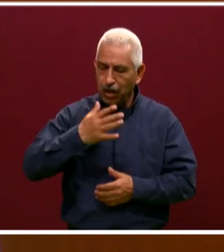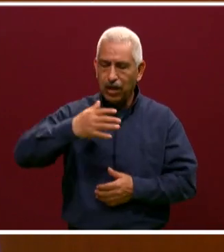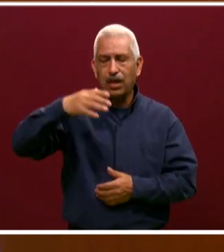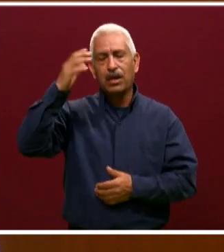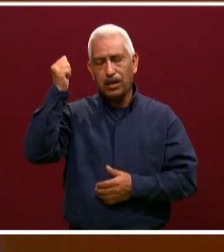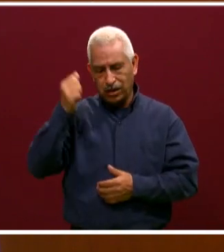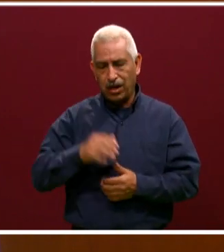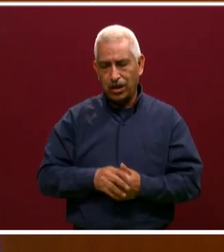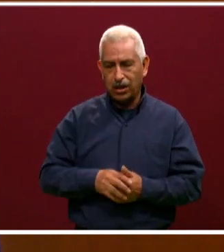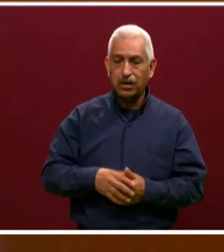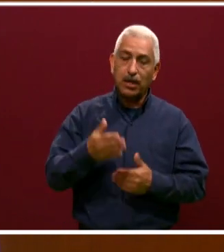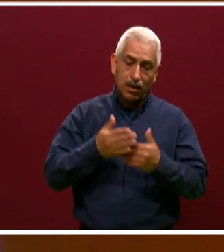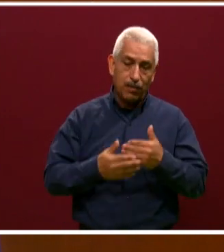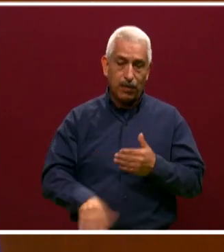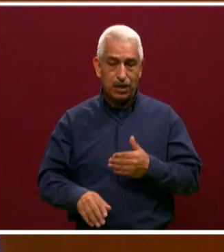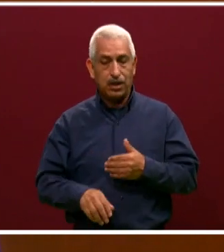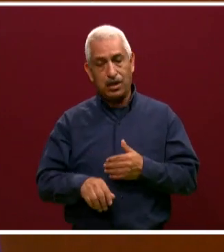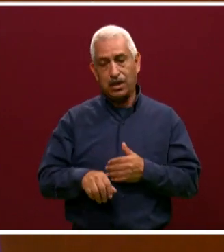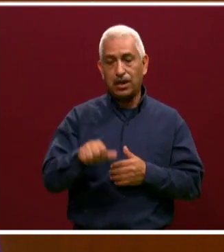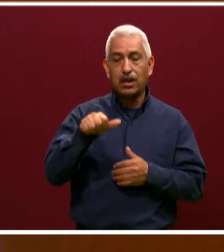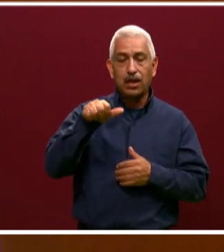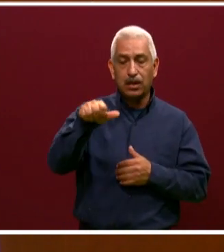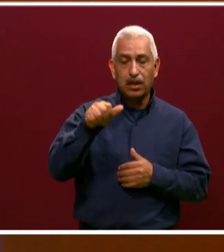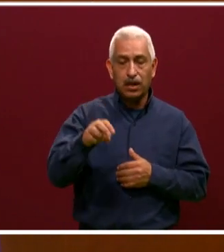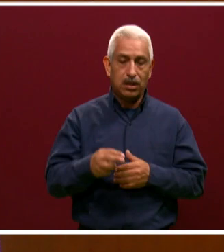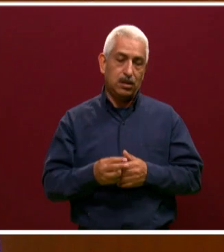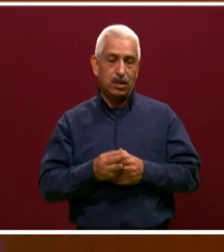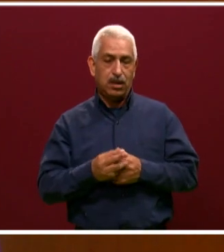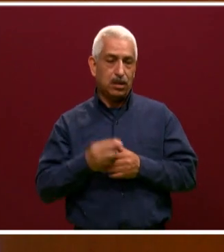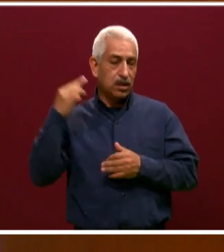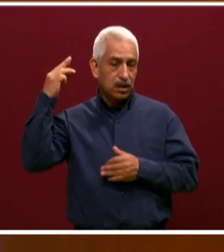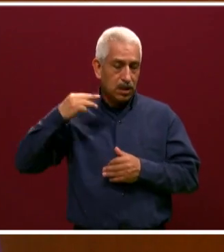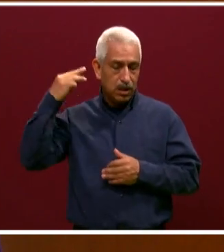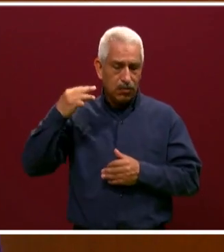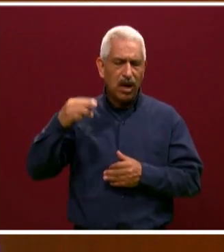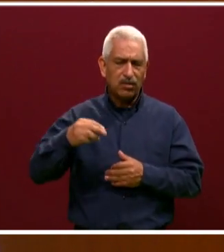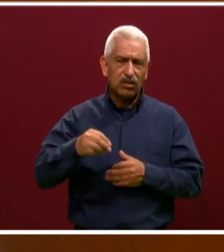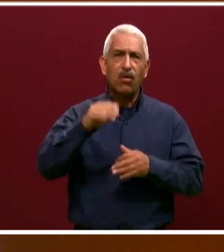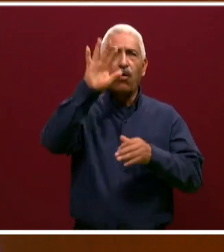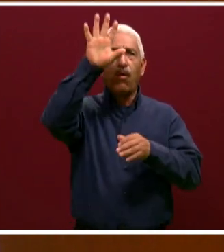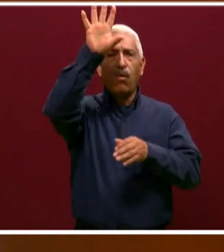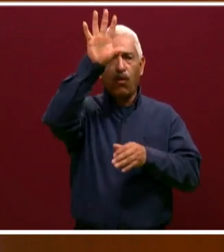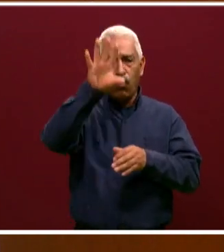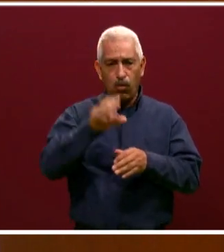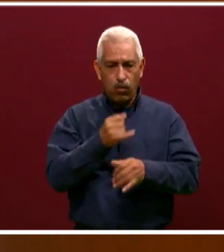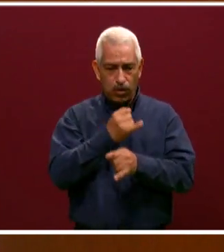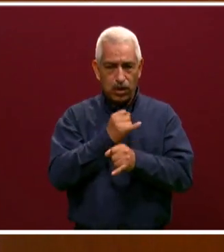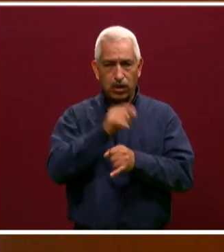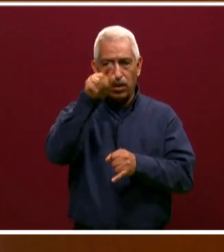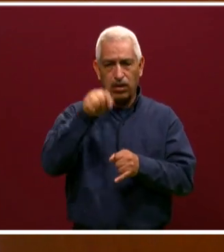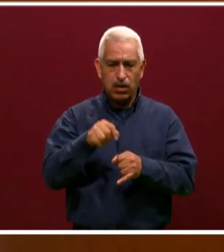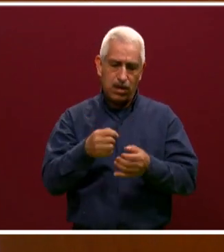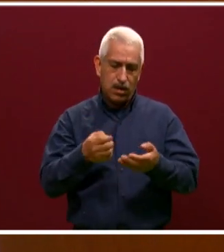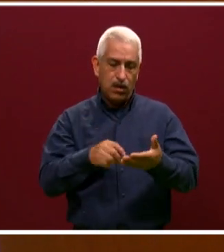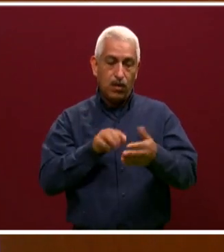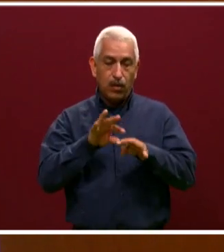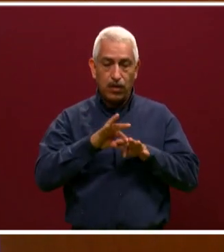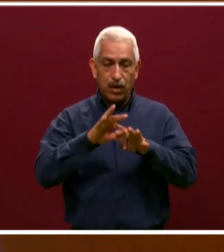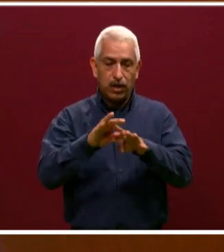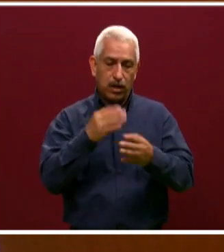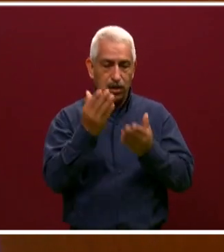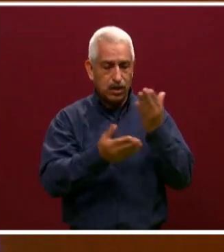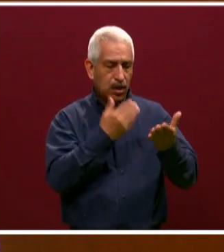descargar una guía de estudios en la misma página y en esa guía de estudios, pues vienen algunos ejercicios que ellos pueden ir practicando